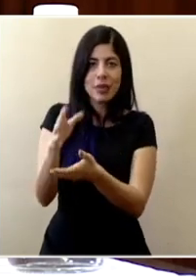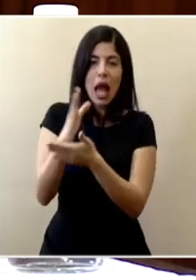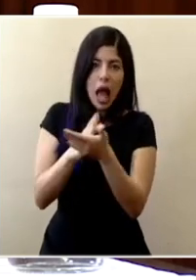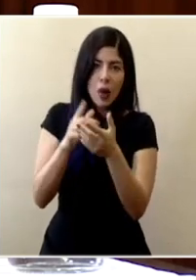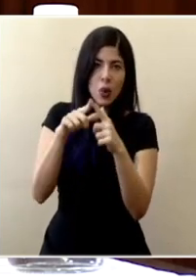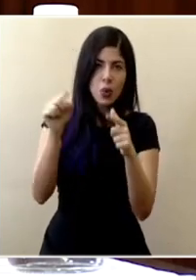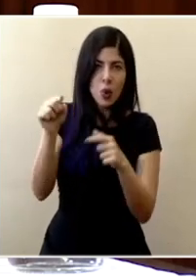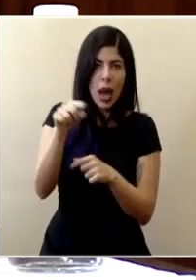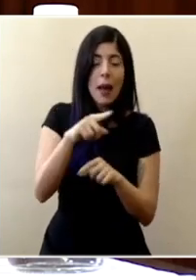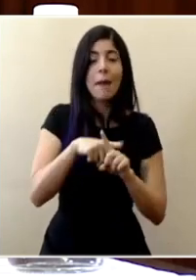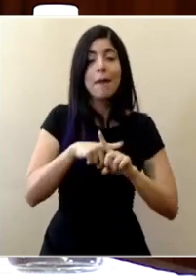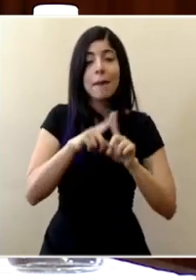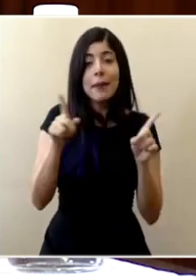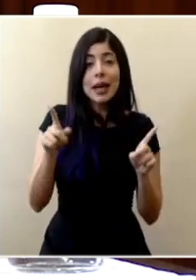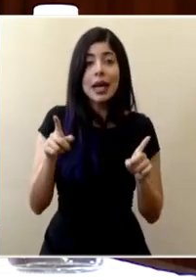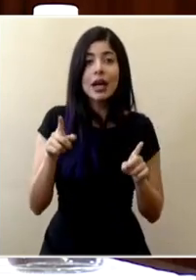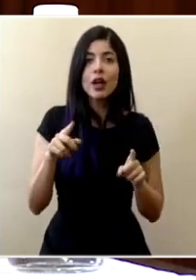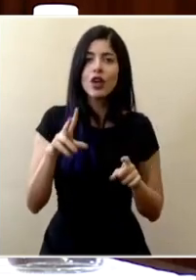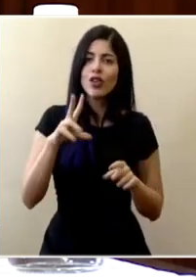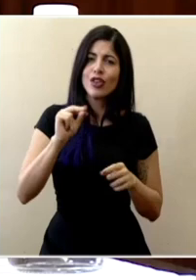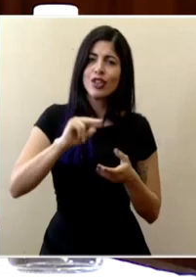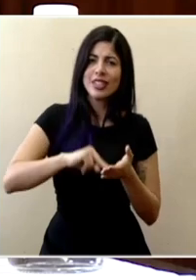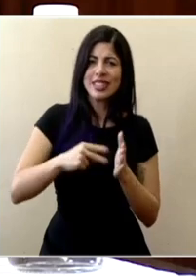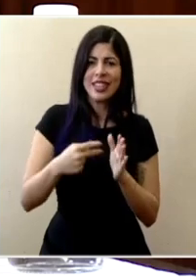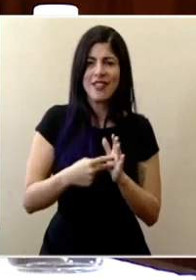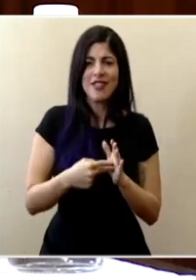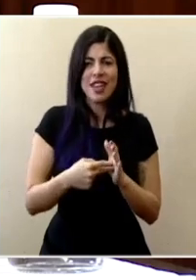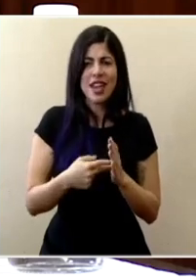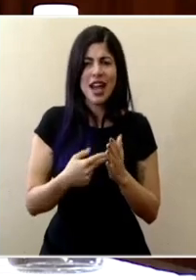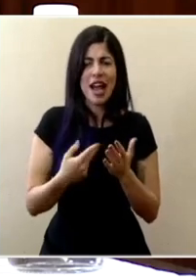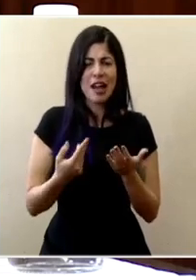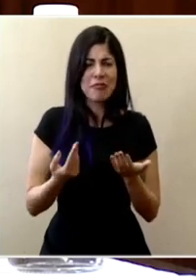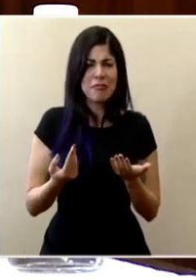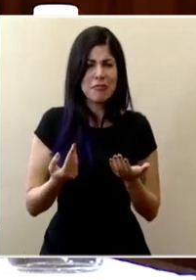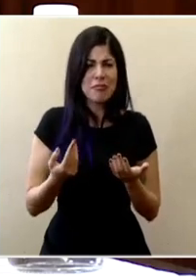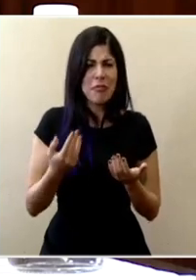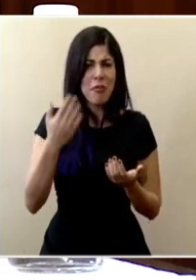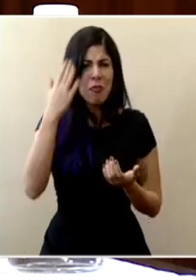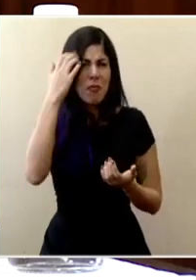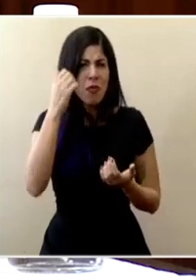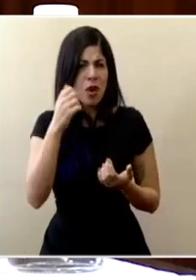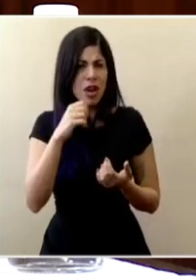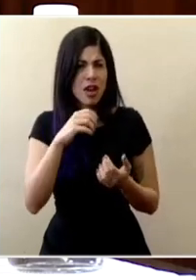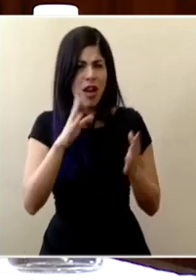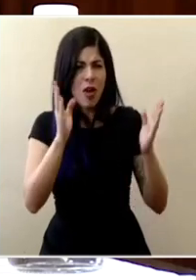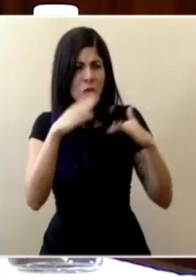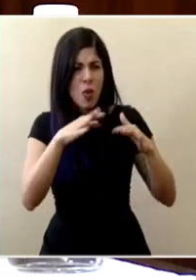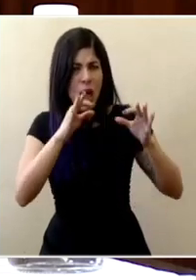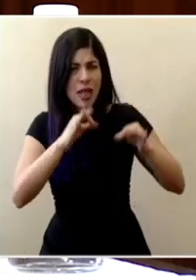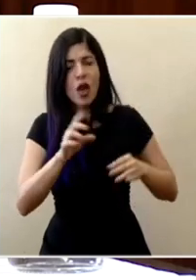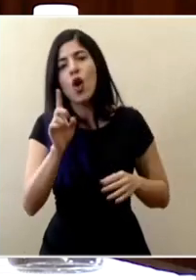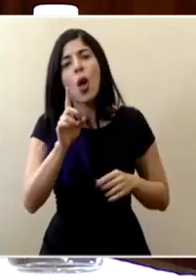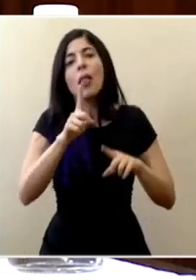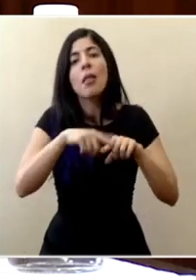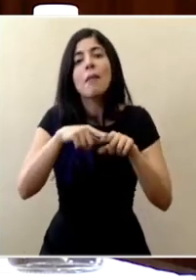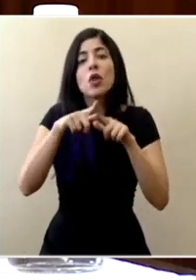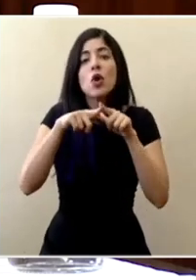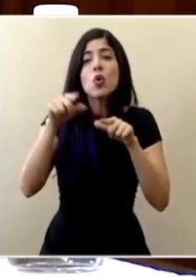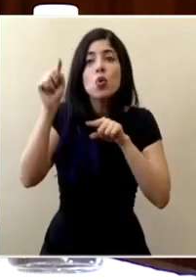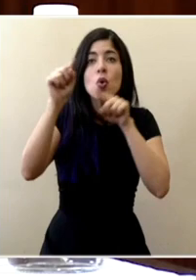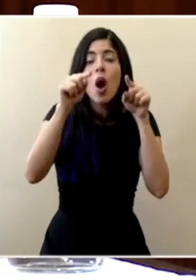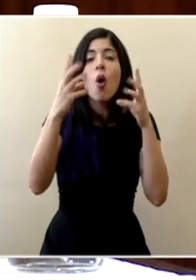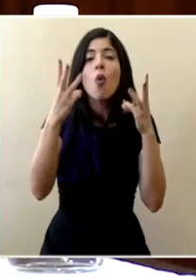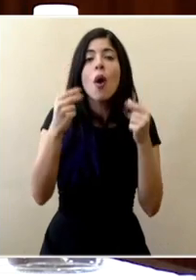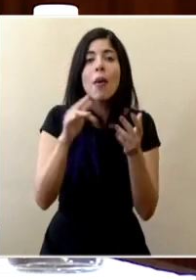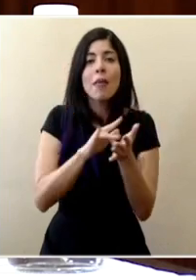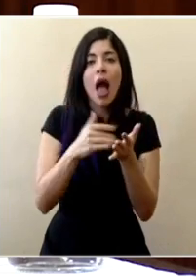pero no es porque porque esté o porque no esté decidido es por la capacidad que puede tener esa sería una